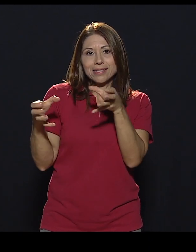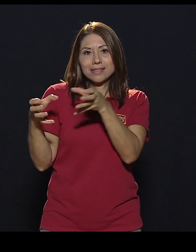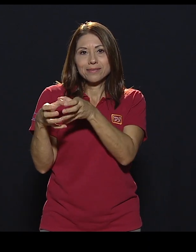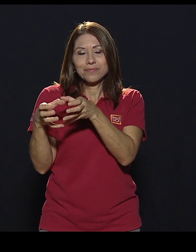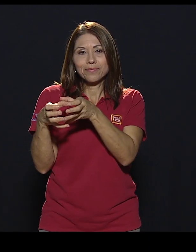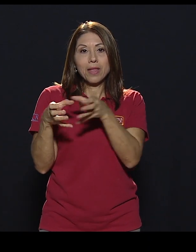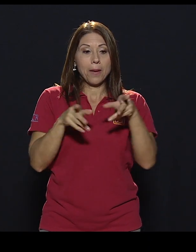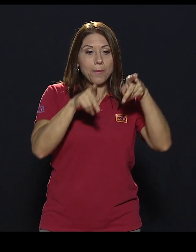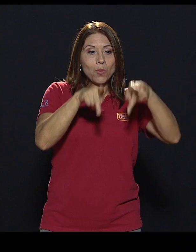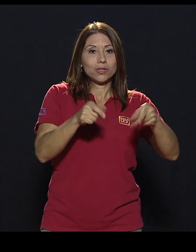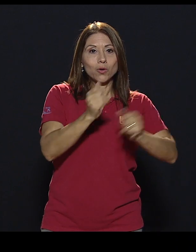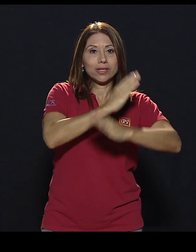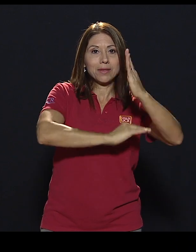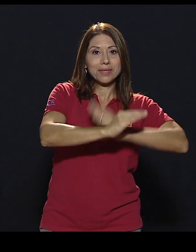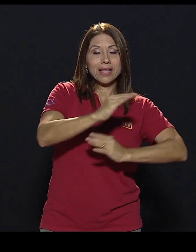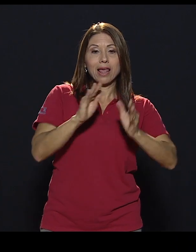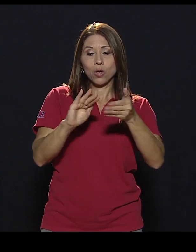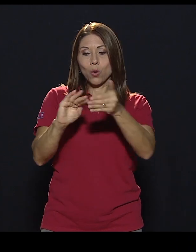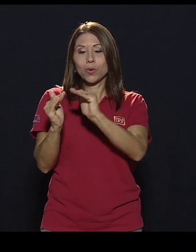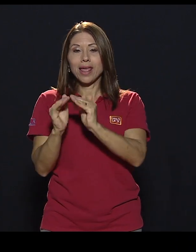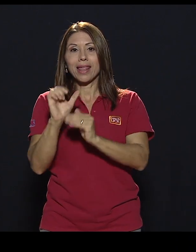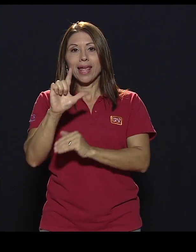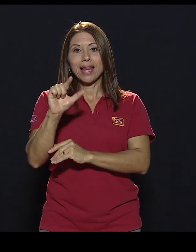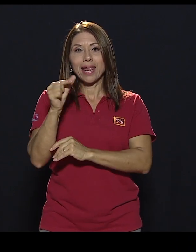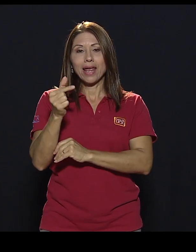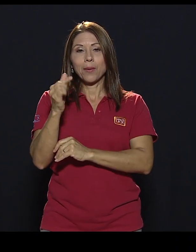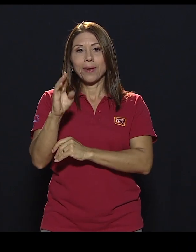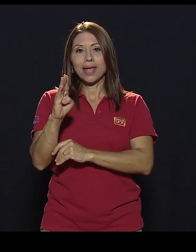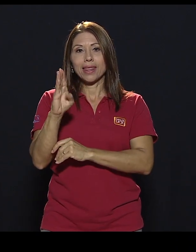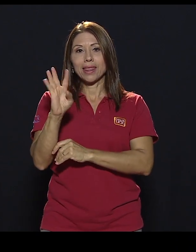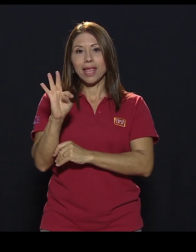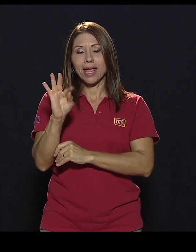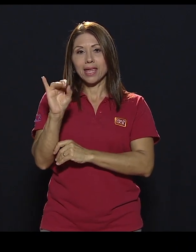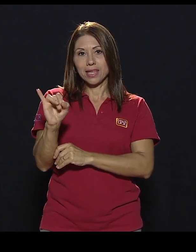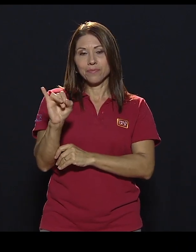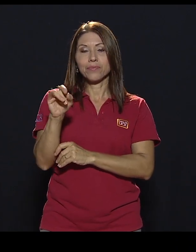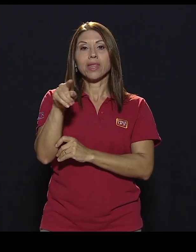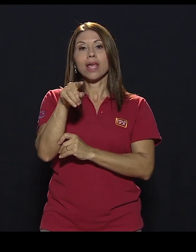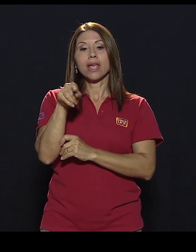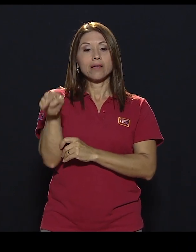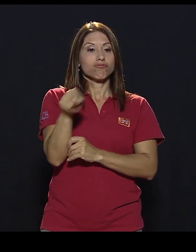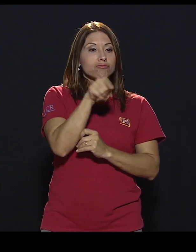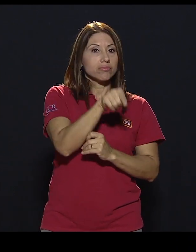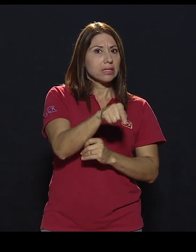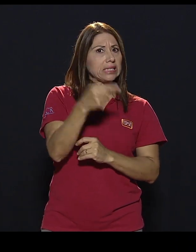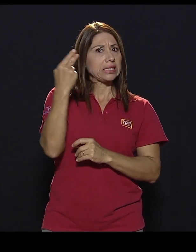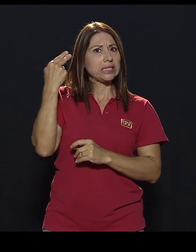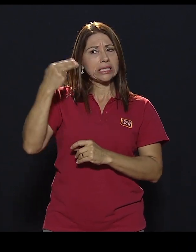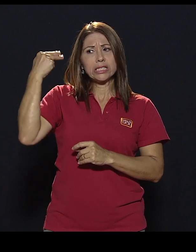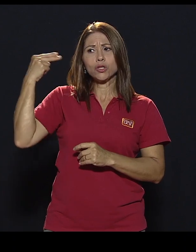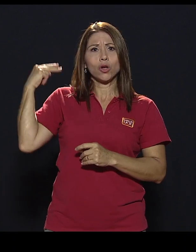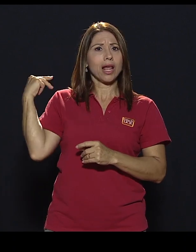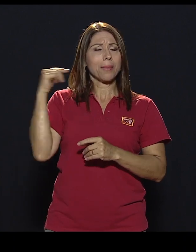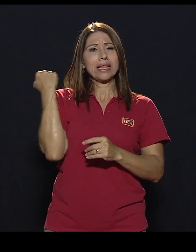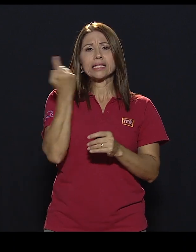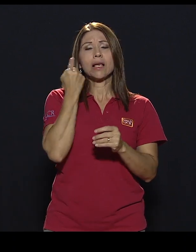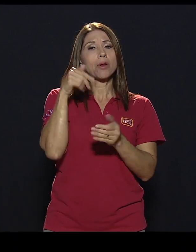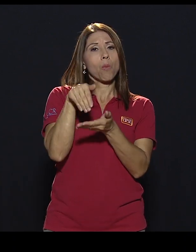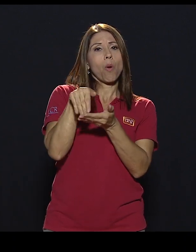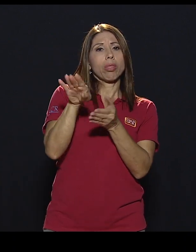discapacidad como la comunidad LGBTI, ¿verdad? Que son más bien poblaciones históricamente excluidas.